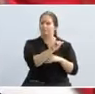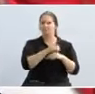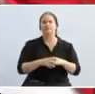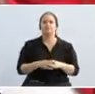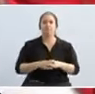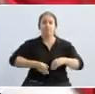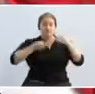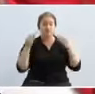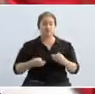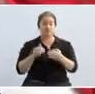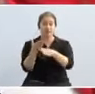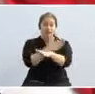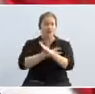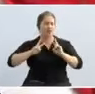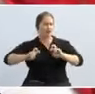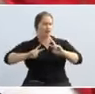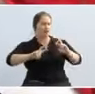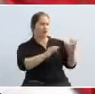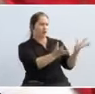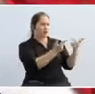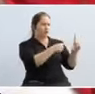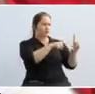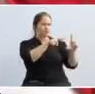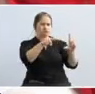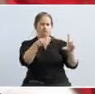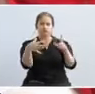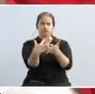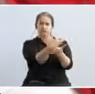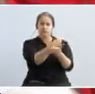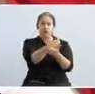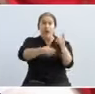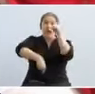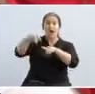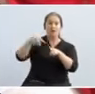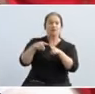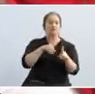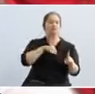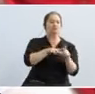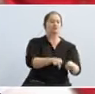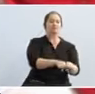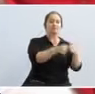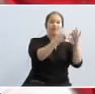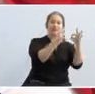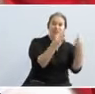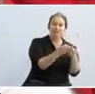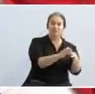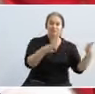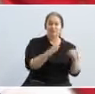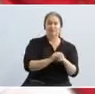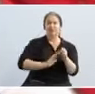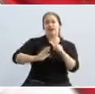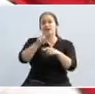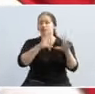Estos estudios demuestran que la incidencia delictiva en las adicciones, en la pobreza